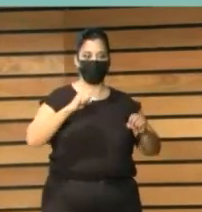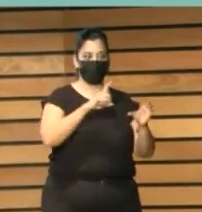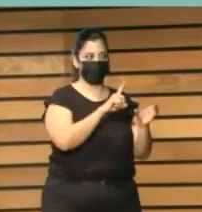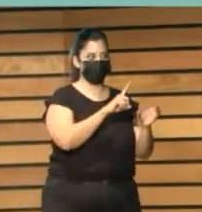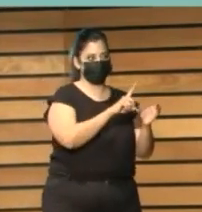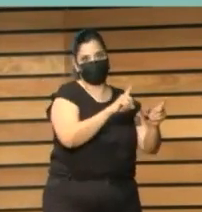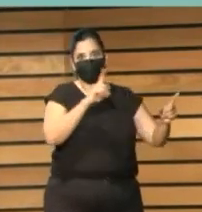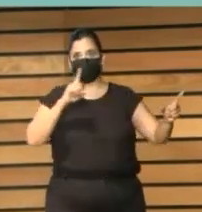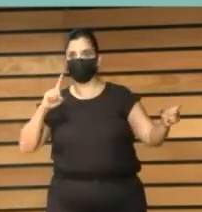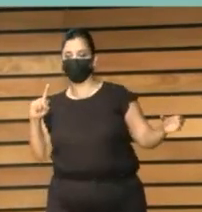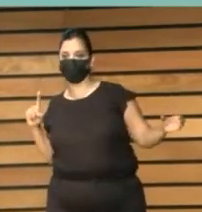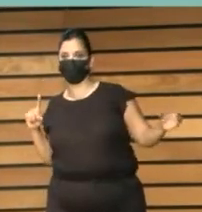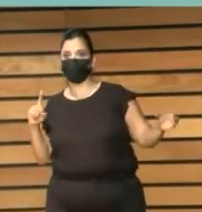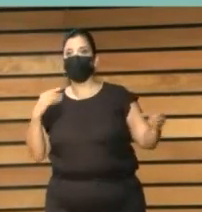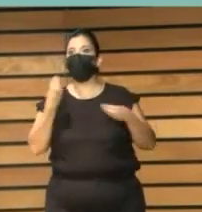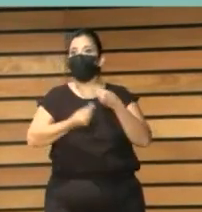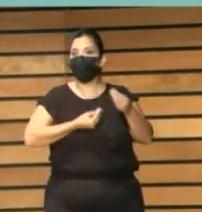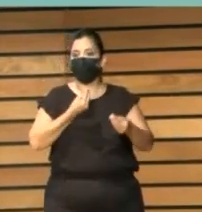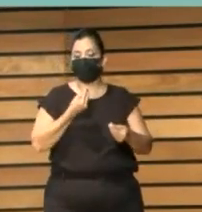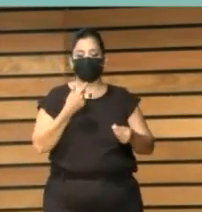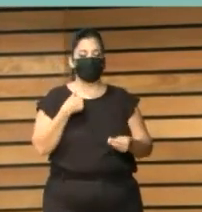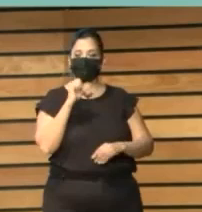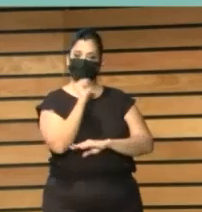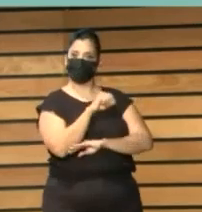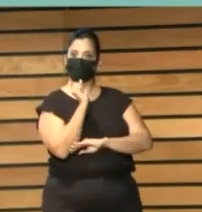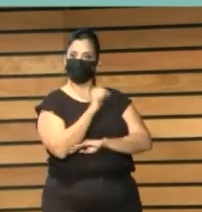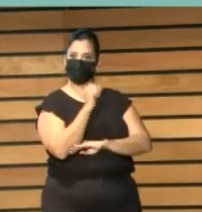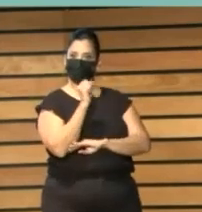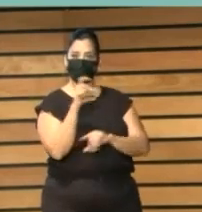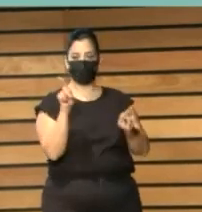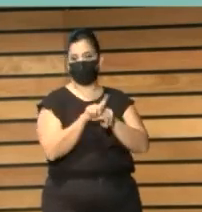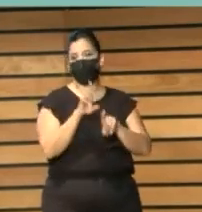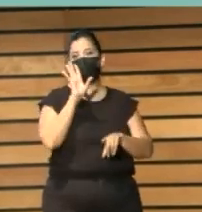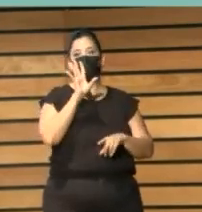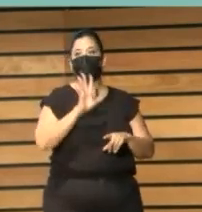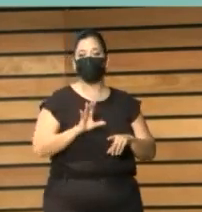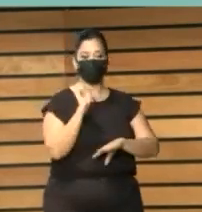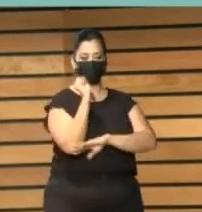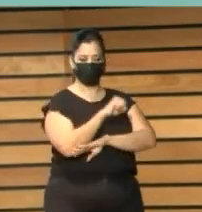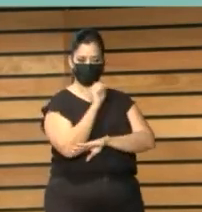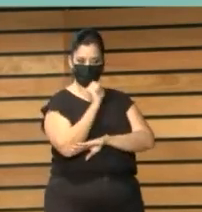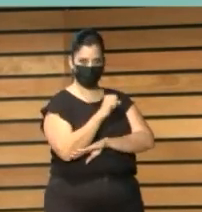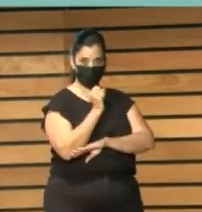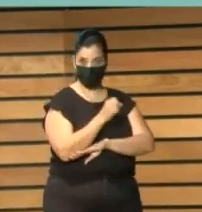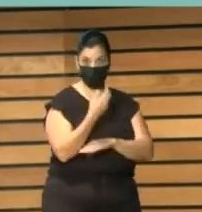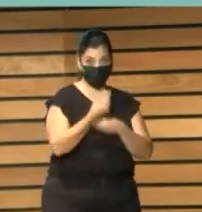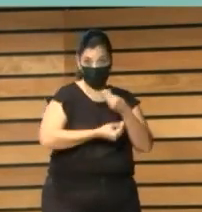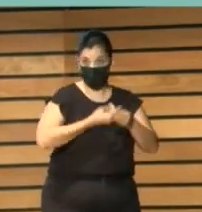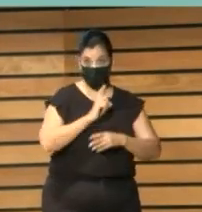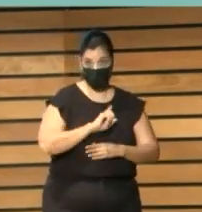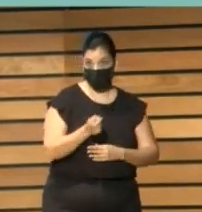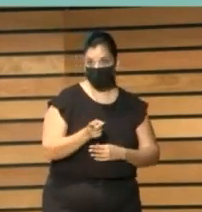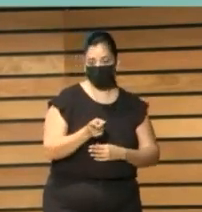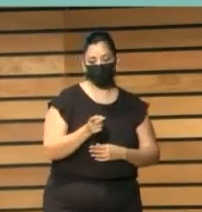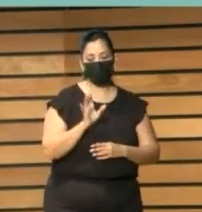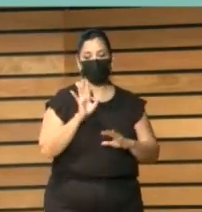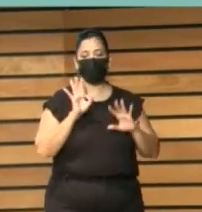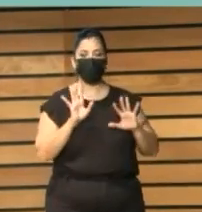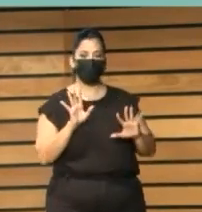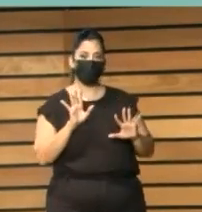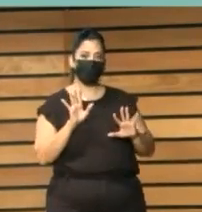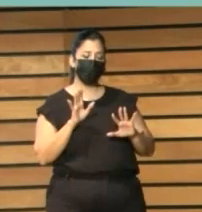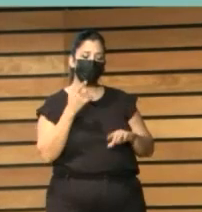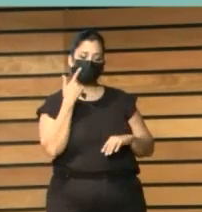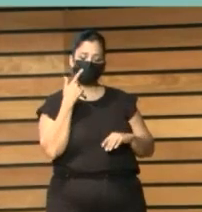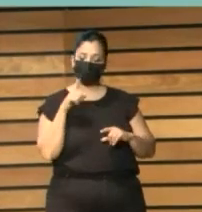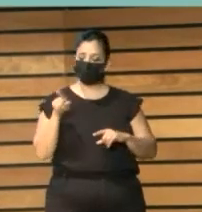muy difícil de gestar, de construir desde las instituciones. Por otra parte, en